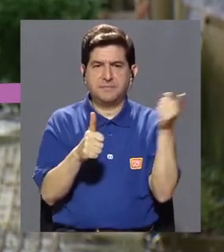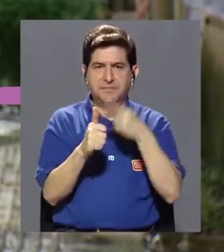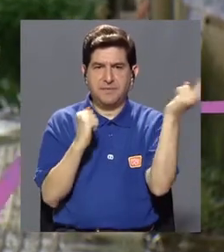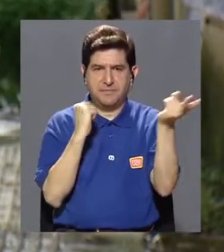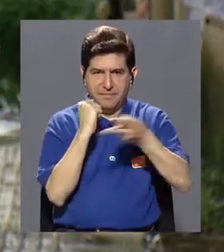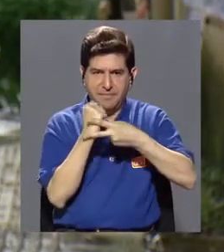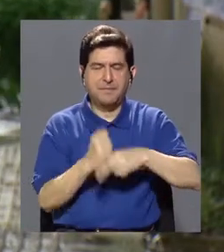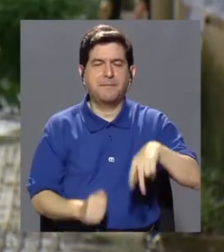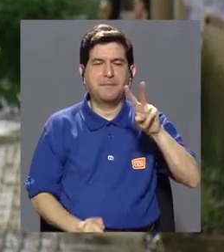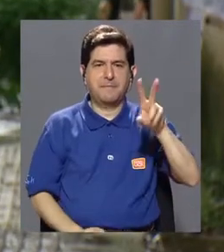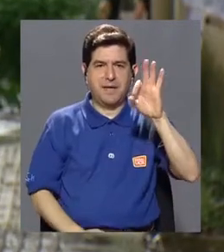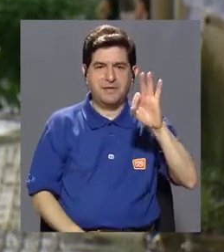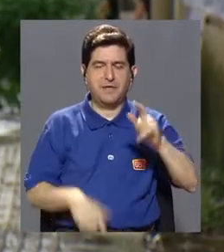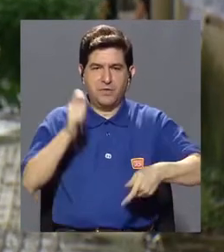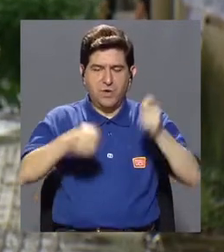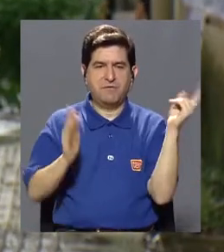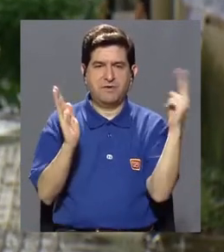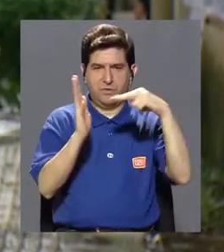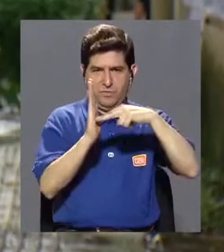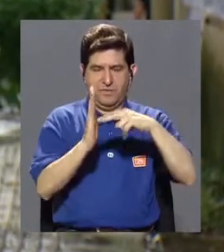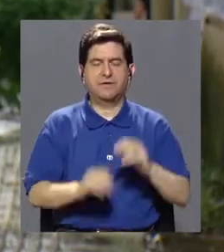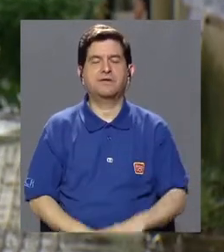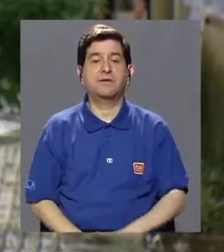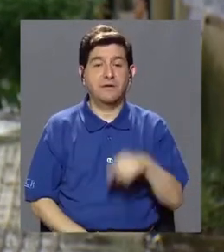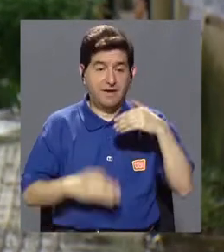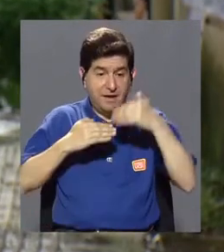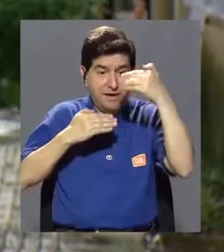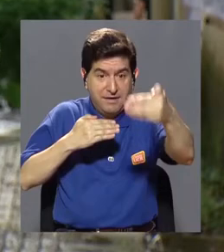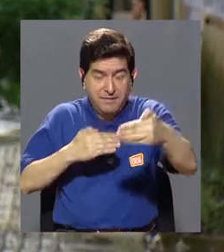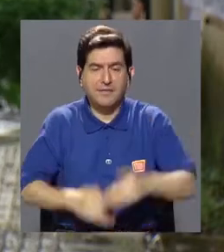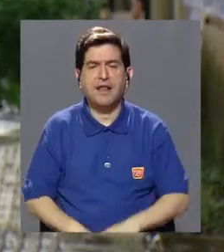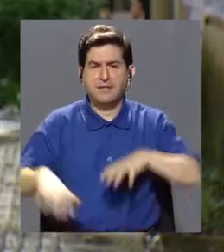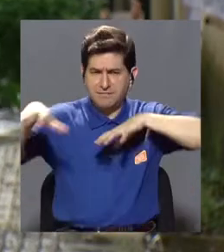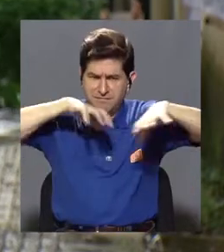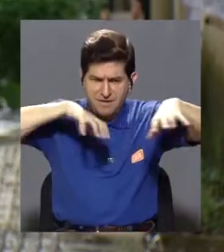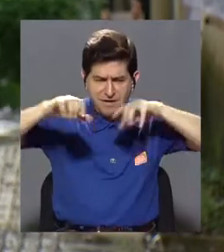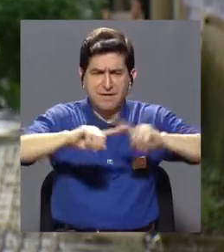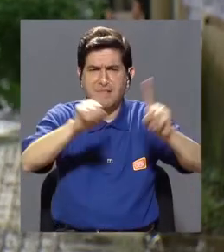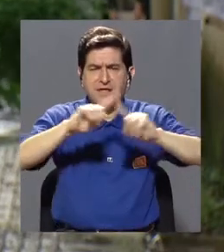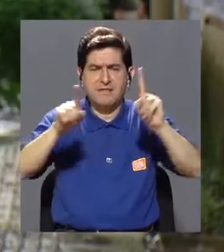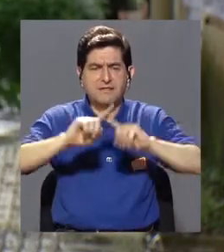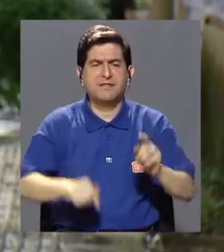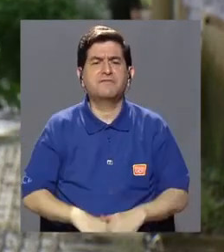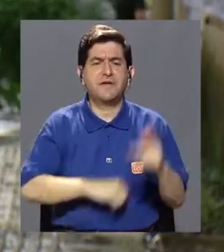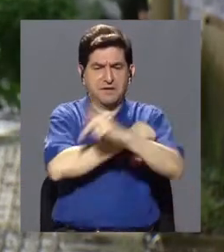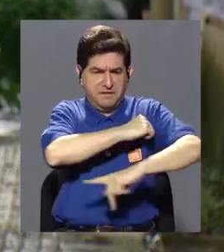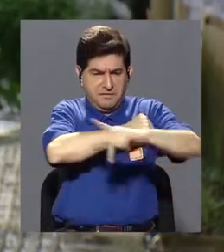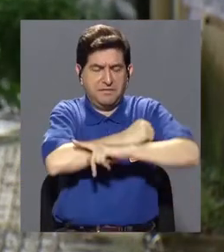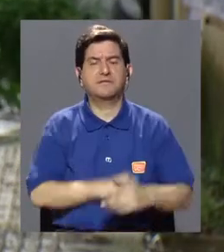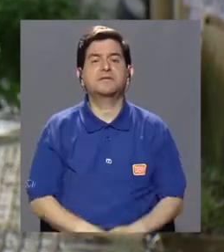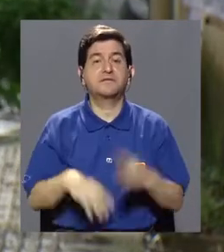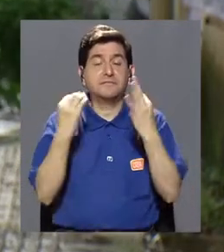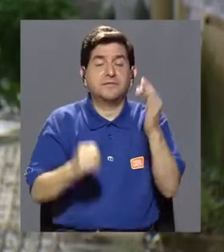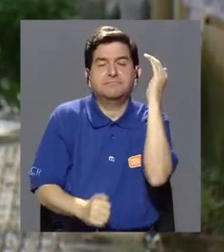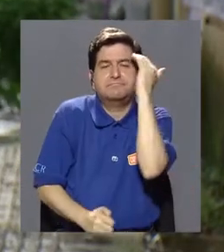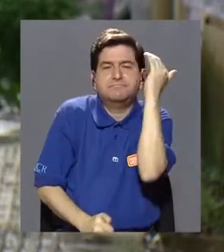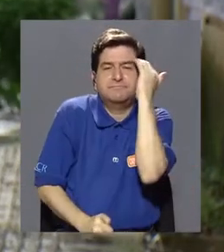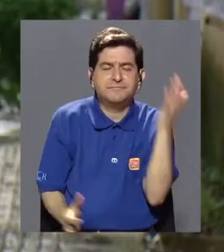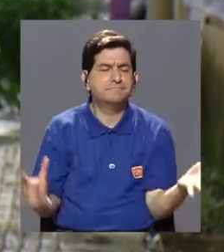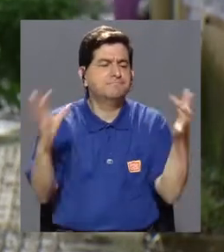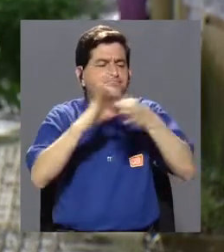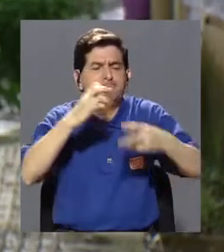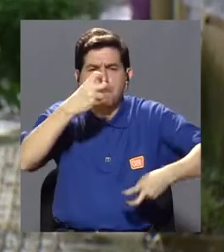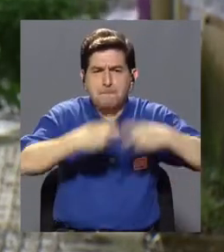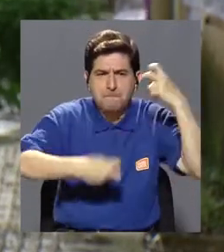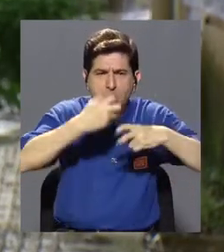por primera vez el 29 de septiembre del año 2000. Desde entonces se realizan actividades en diferentes países para hacer conciencia